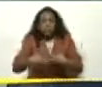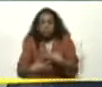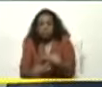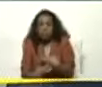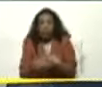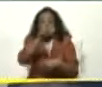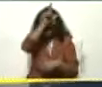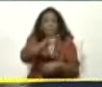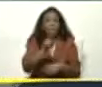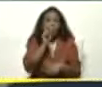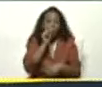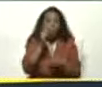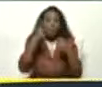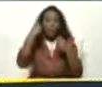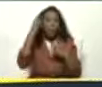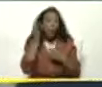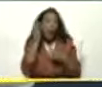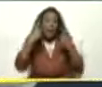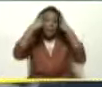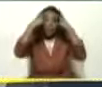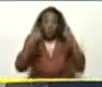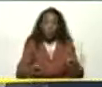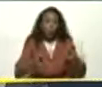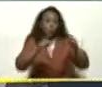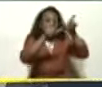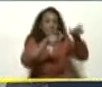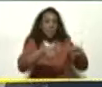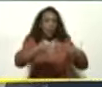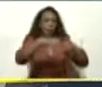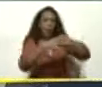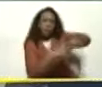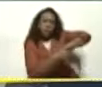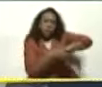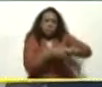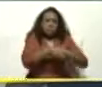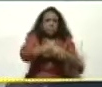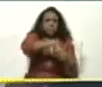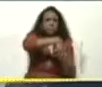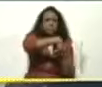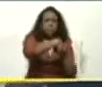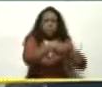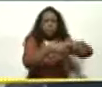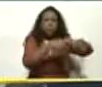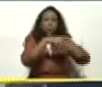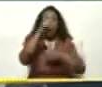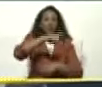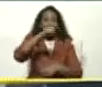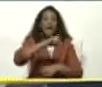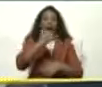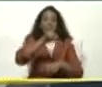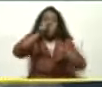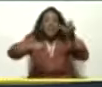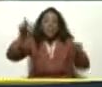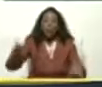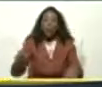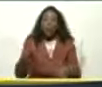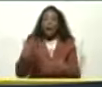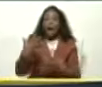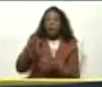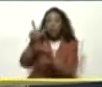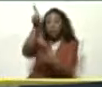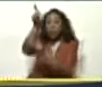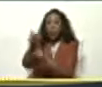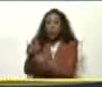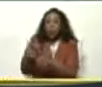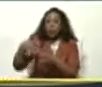fisioterapeutas Bueno Son gente Que le acomodan El cuerpo A la gente Y cuanta necesidad Hay Sobre todo Cuando uno